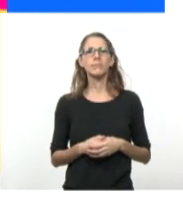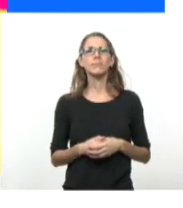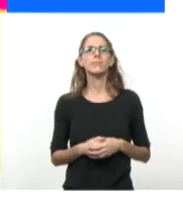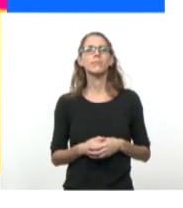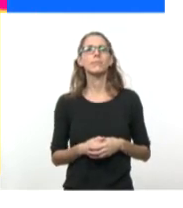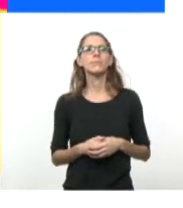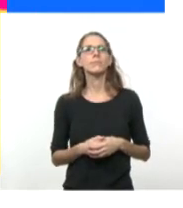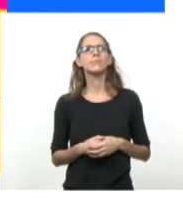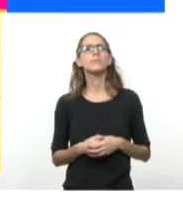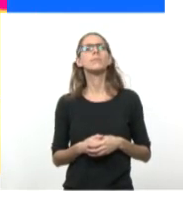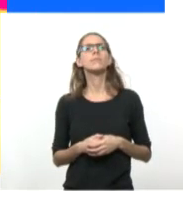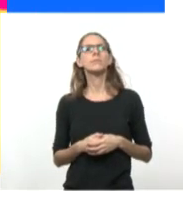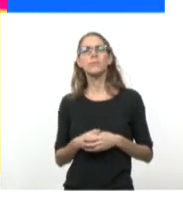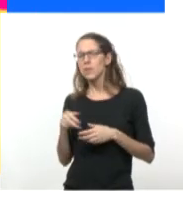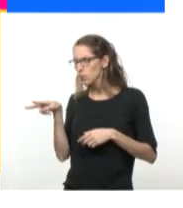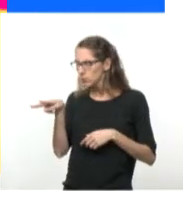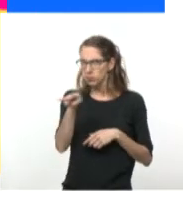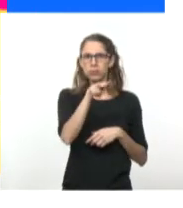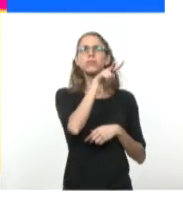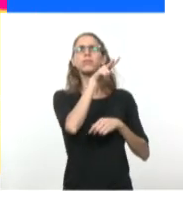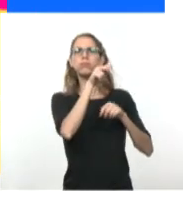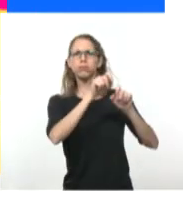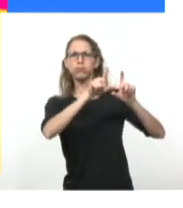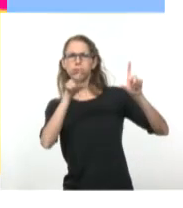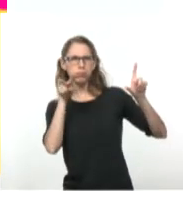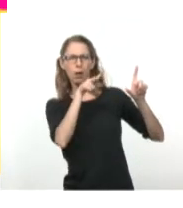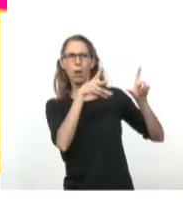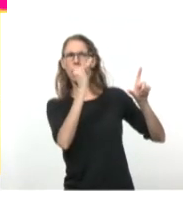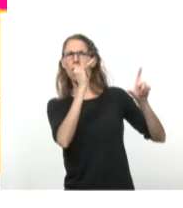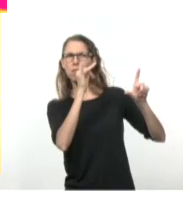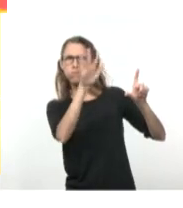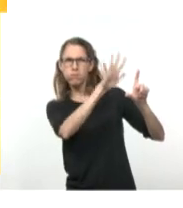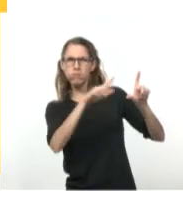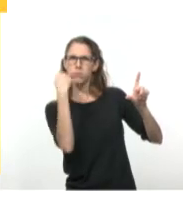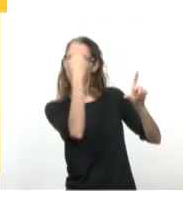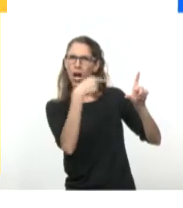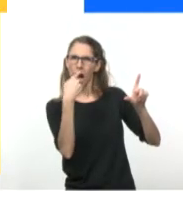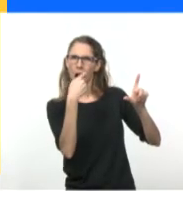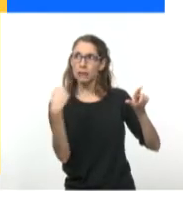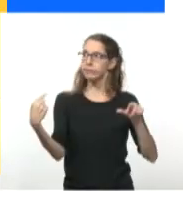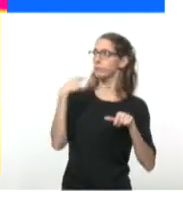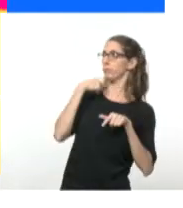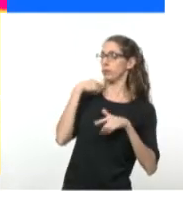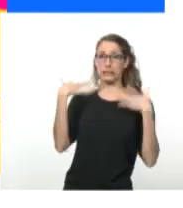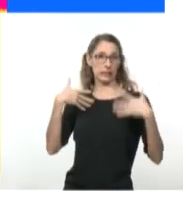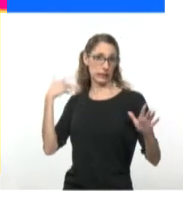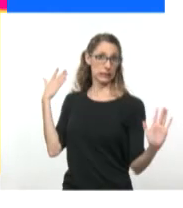Al volverse, apenas distinguen un rostro. Viéndose sorprendido, el Caribe huye.